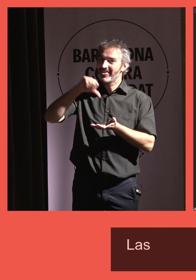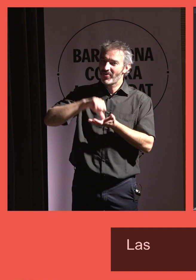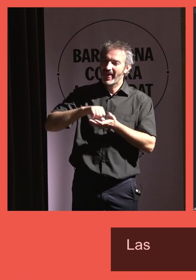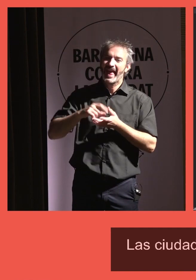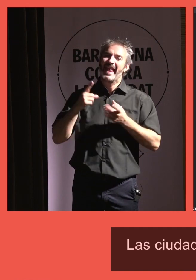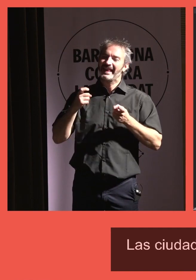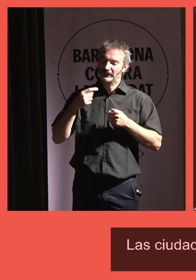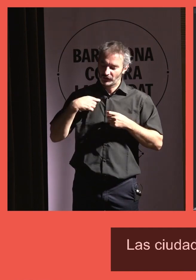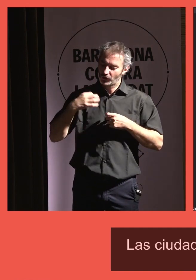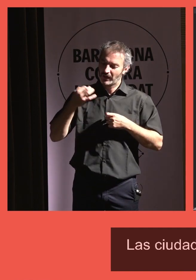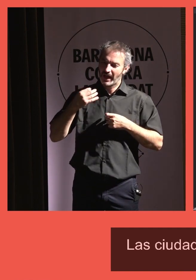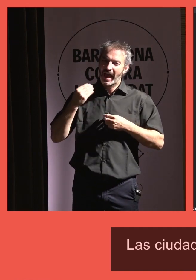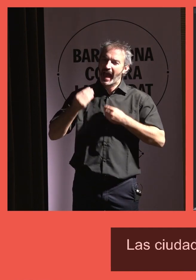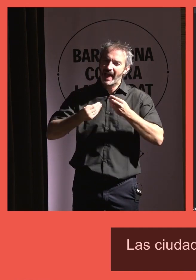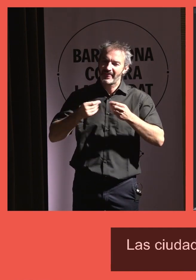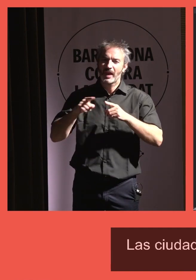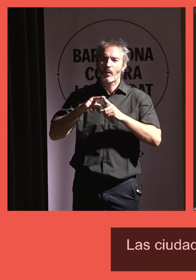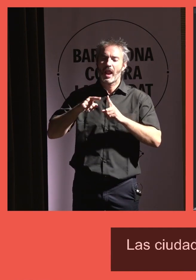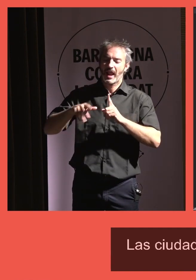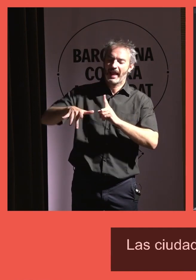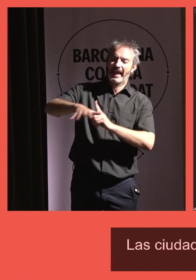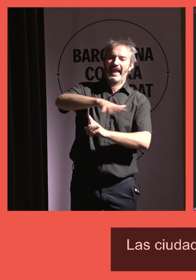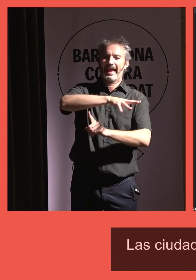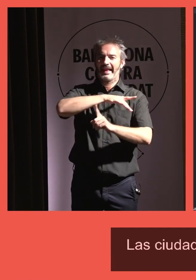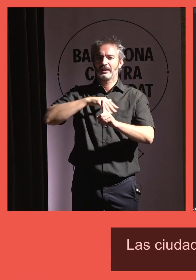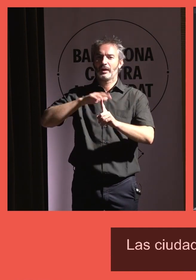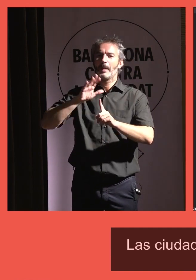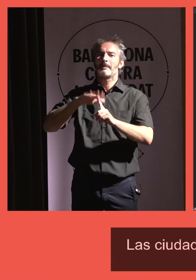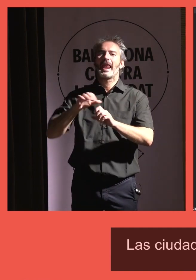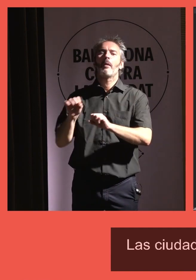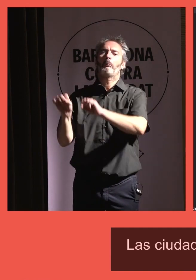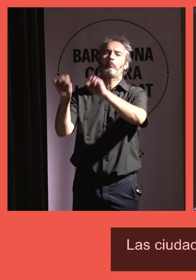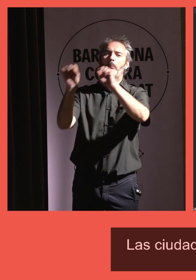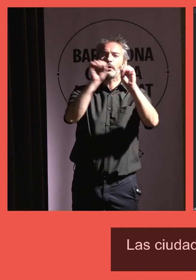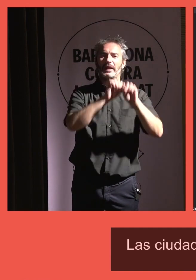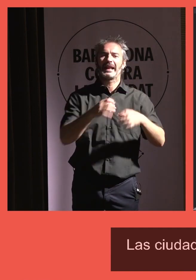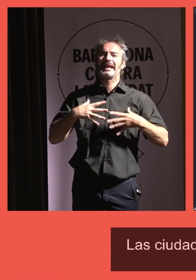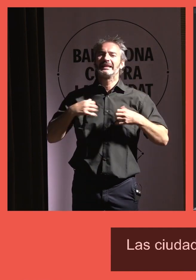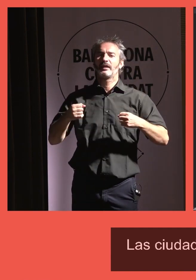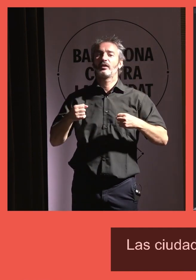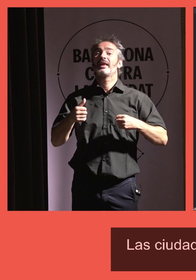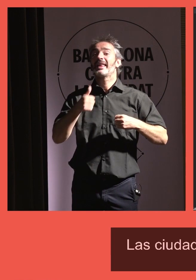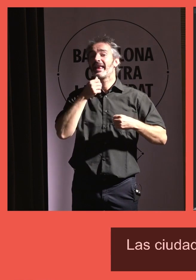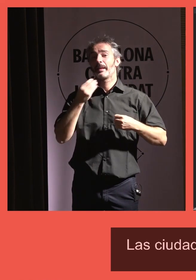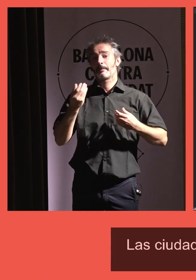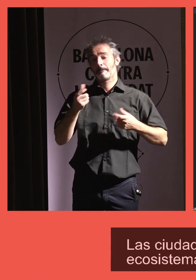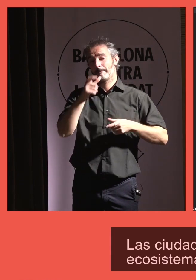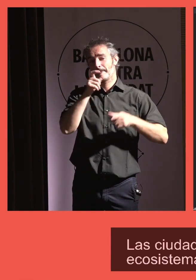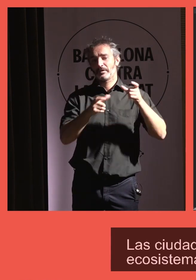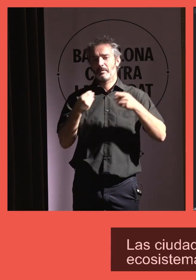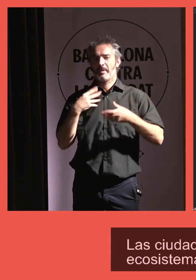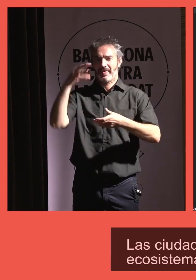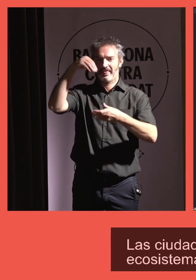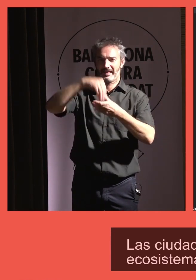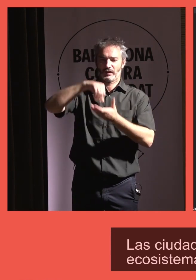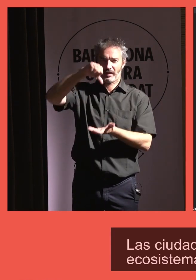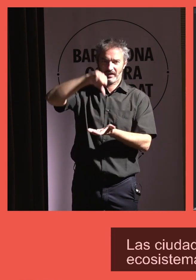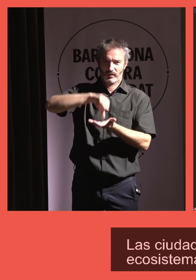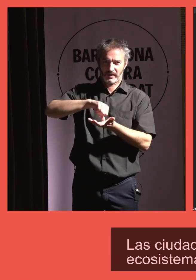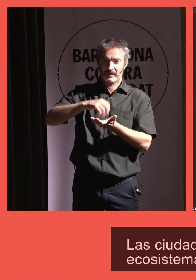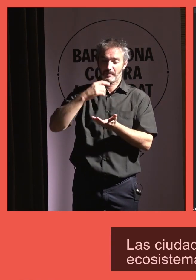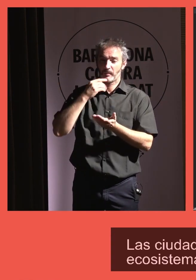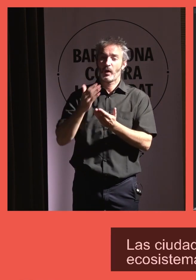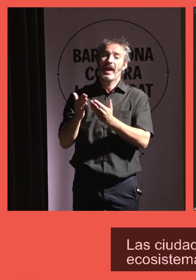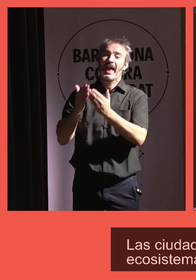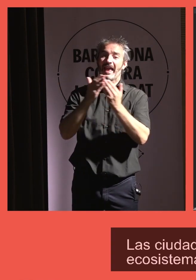tenemos que convertir en ecosistemas que al final protejan la salud de nuestra ciudadanía, ¿verdad? Así se dijo también